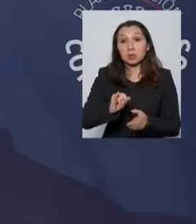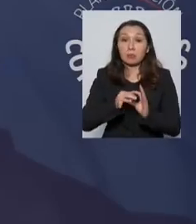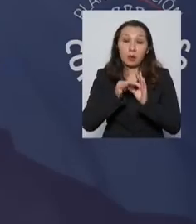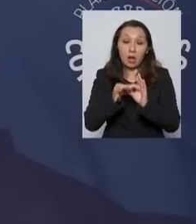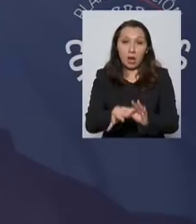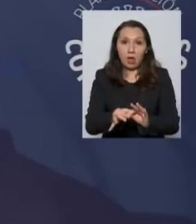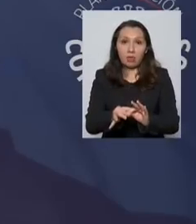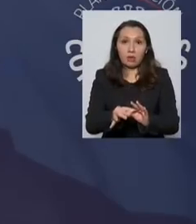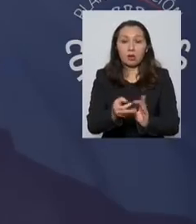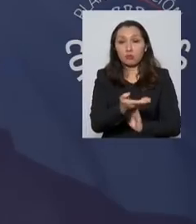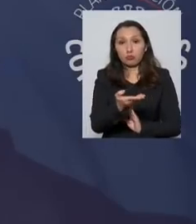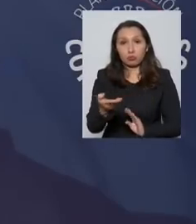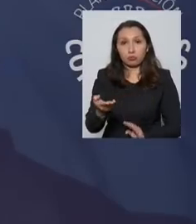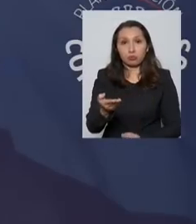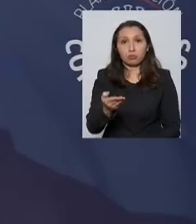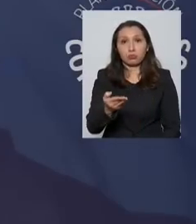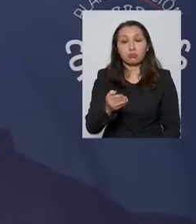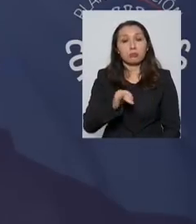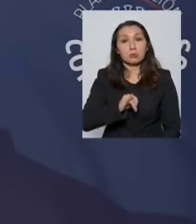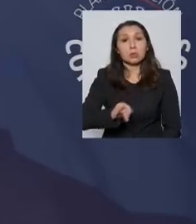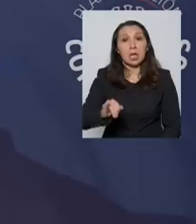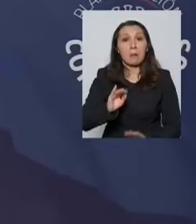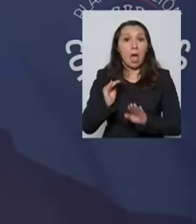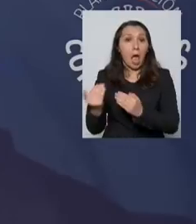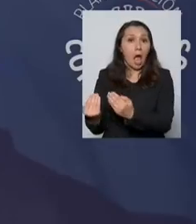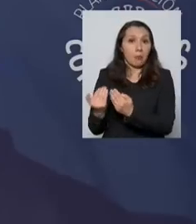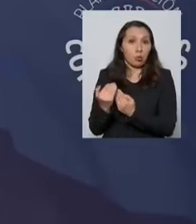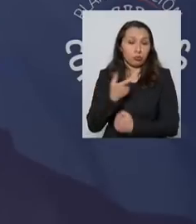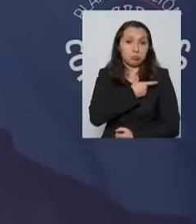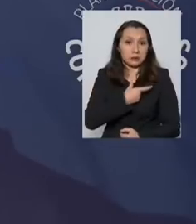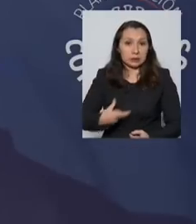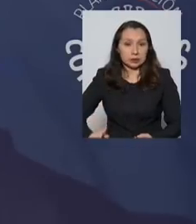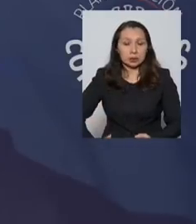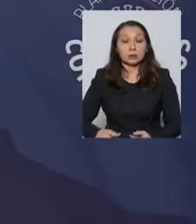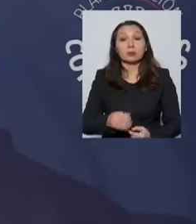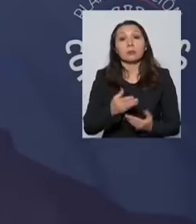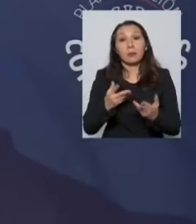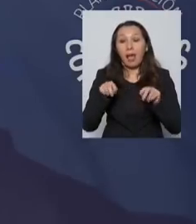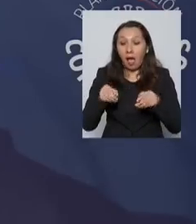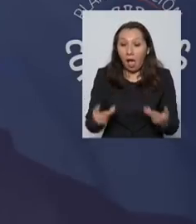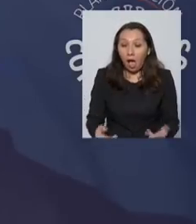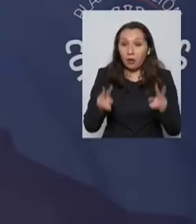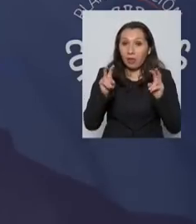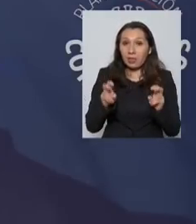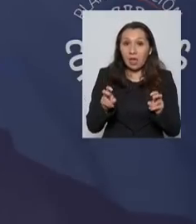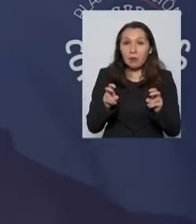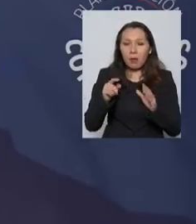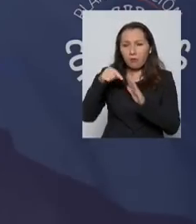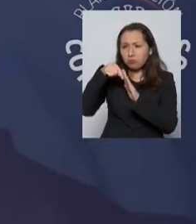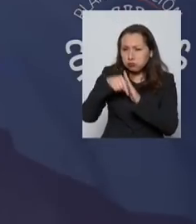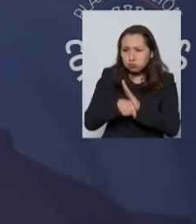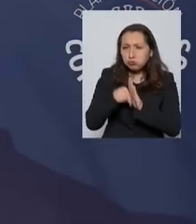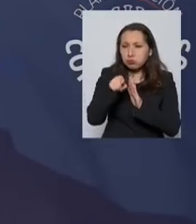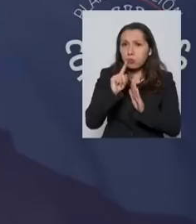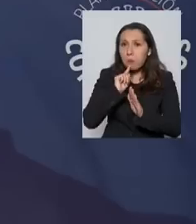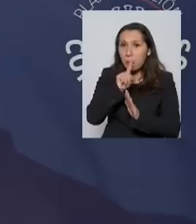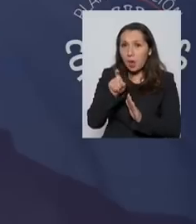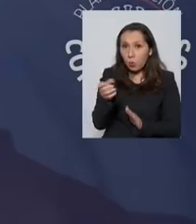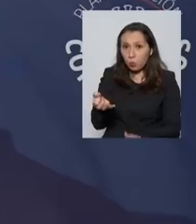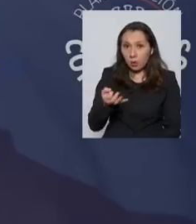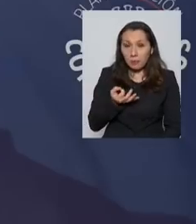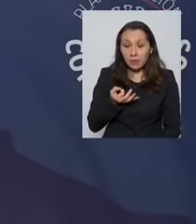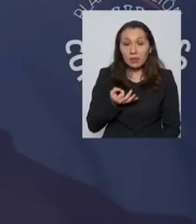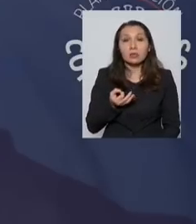agradezco su permanente respaldo. Ahora, respecto al fondo de la pregunta que usted señala,